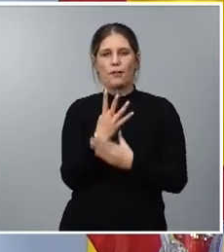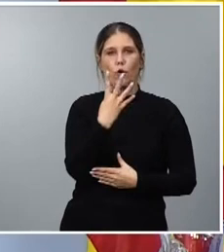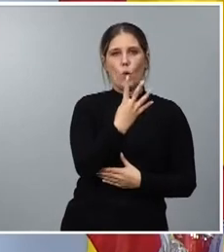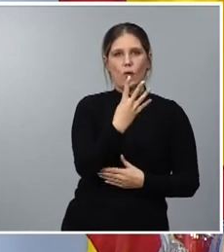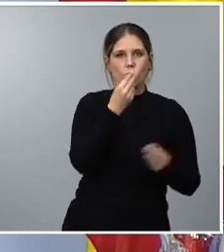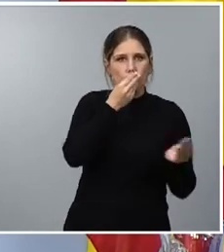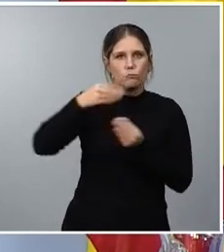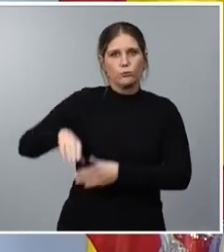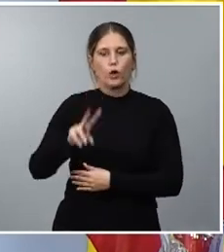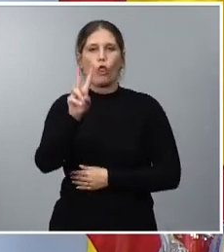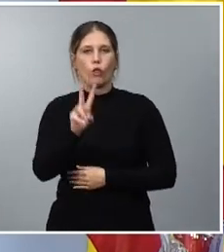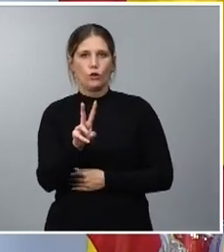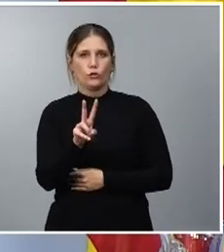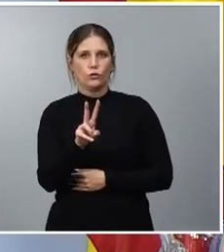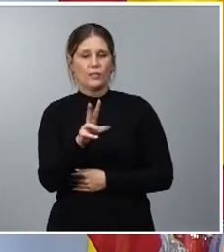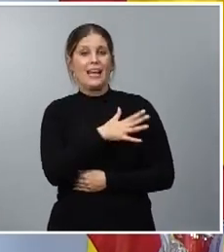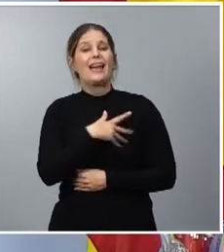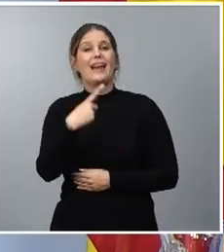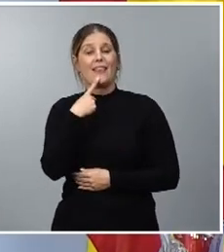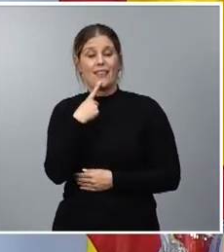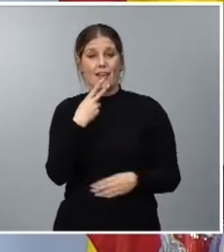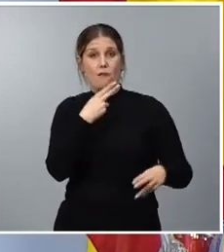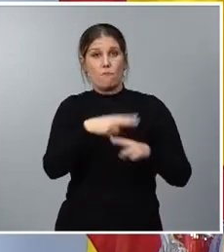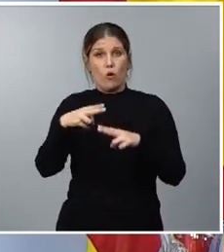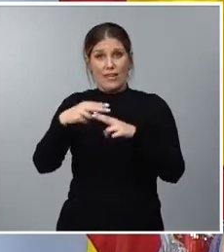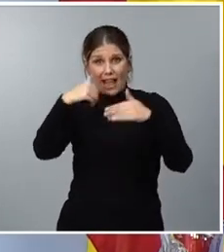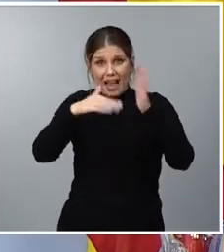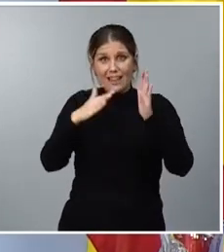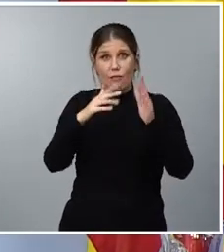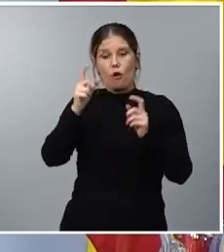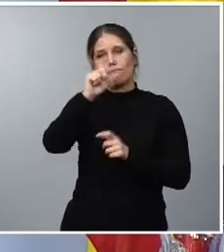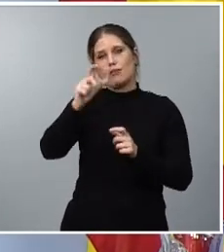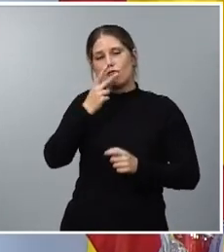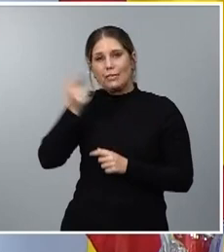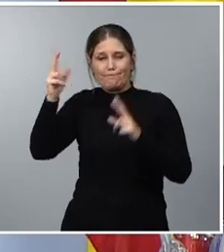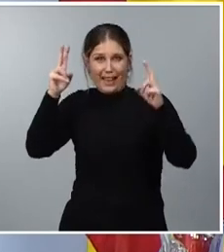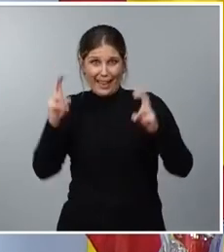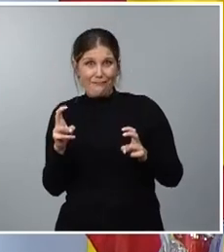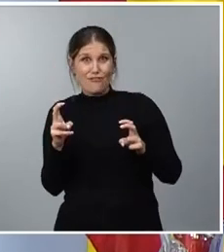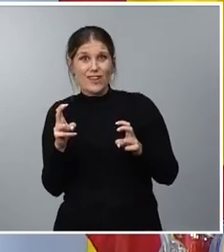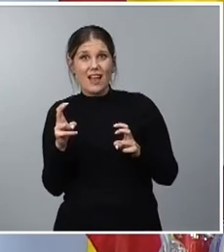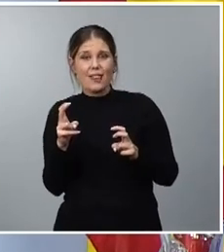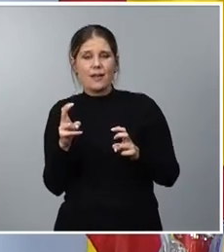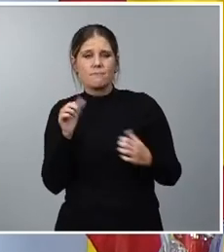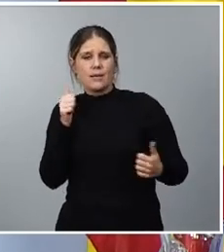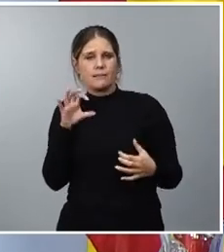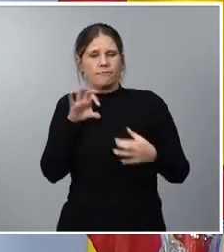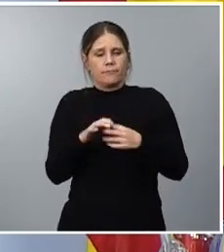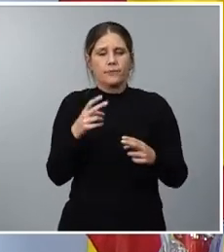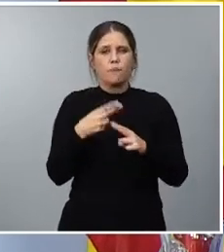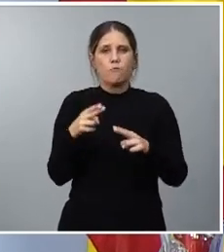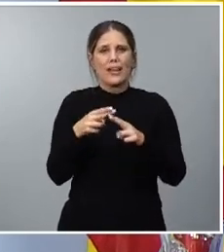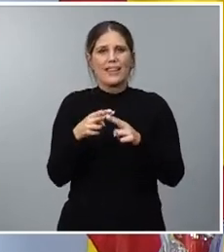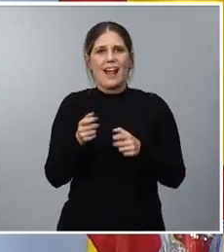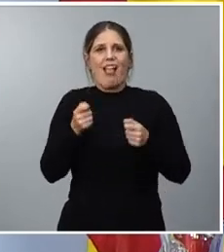2. Es decir, porque nuestra política de atención a los refugiados y nuestra política que tiene que ver con toda la política de